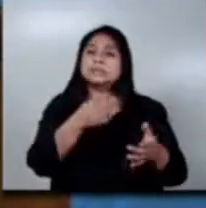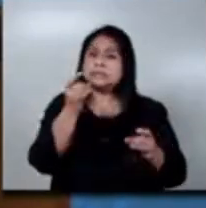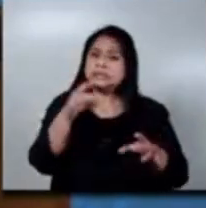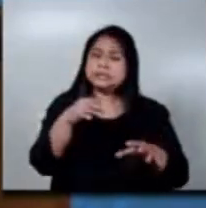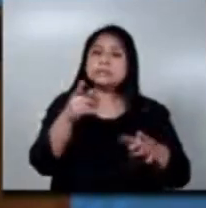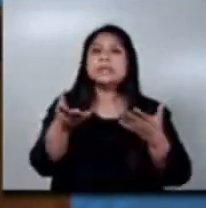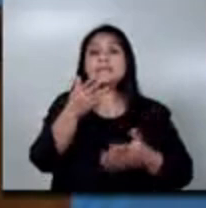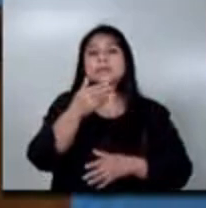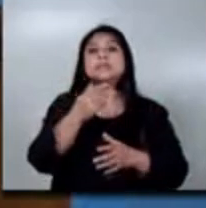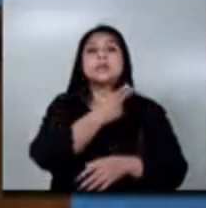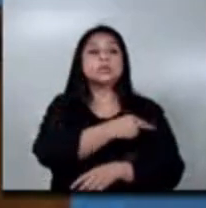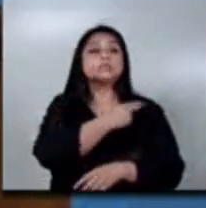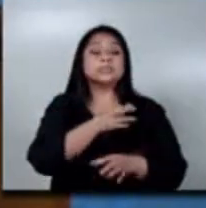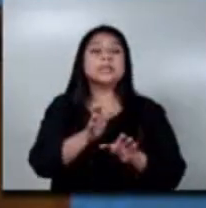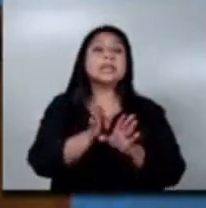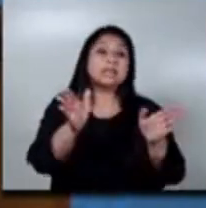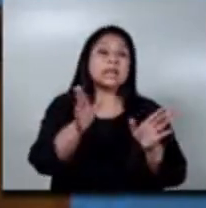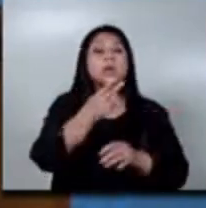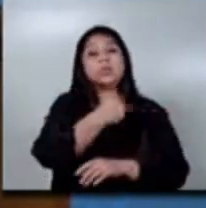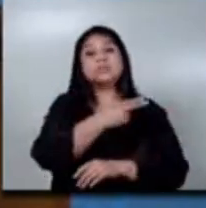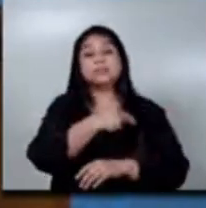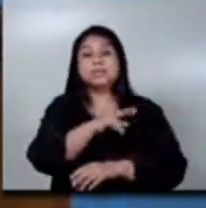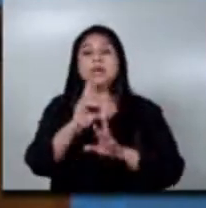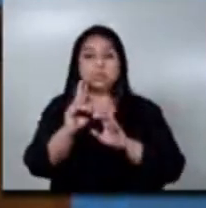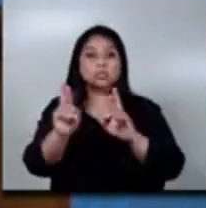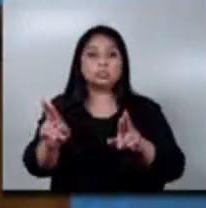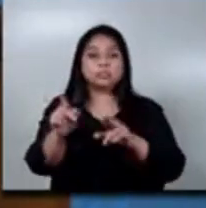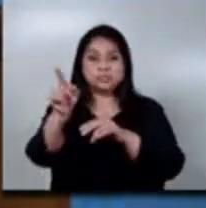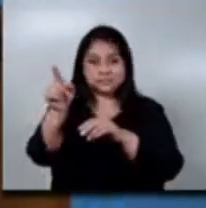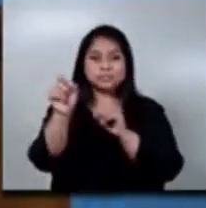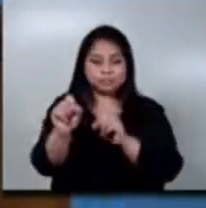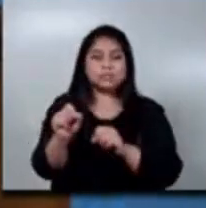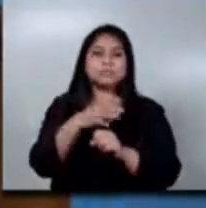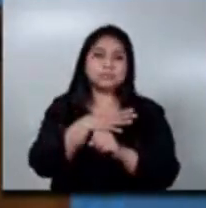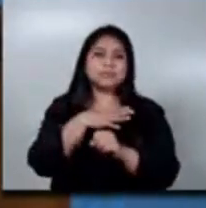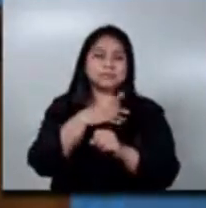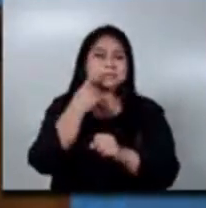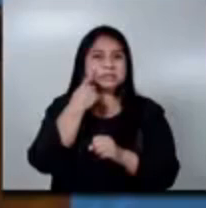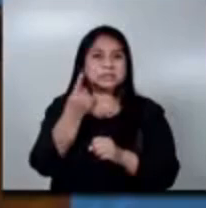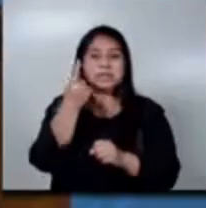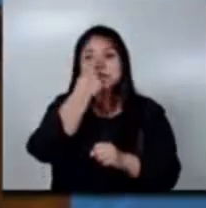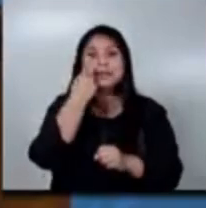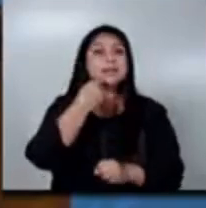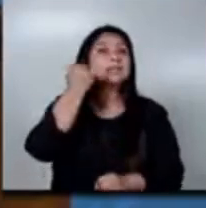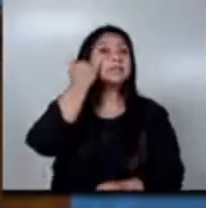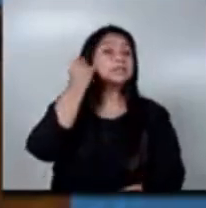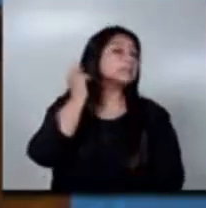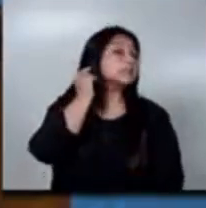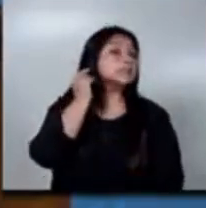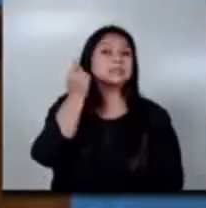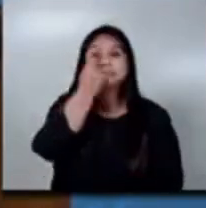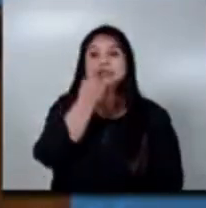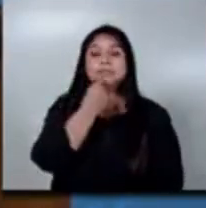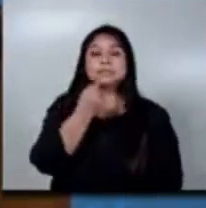de Dios y en el Roosevelt podemos tener esta información o el SIGSA, que es el Sistema de Información Gerencial en Salud,